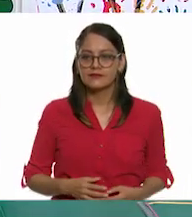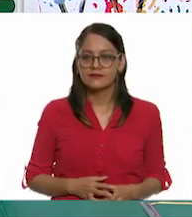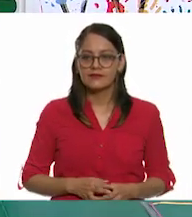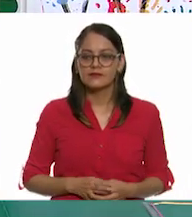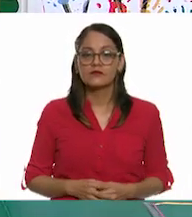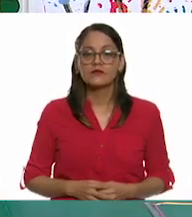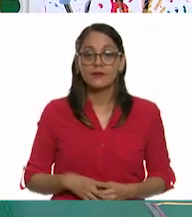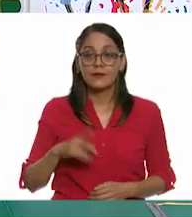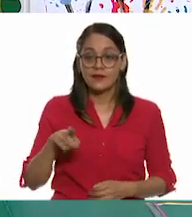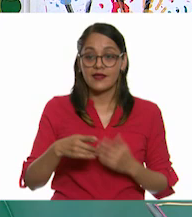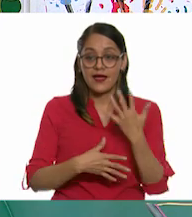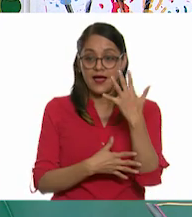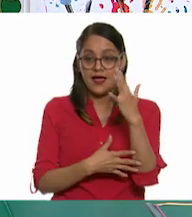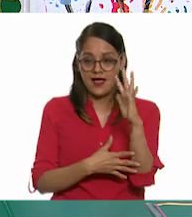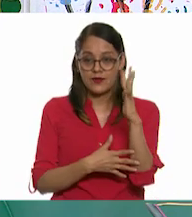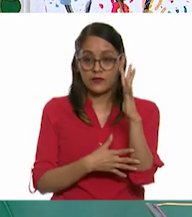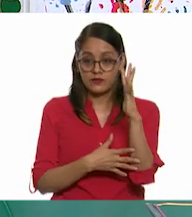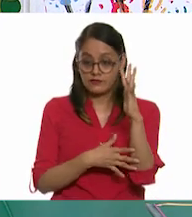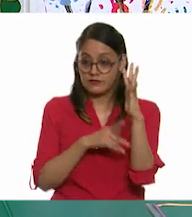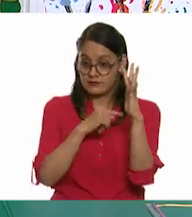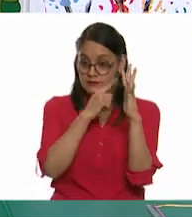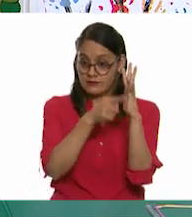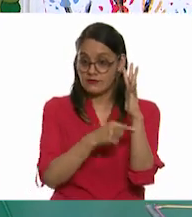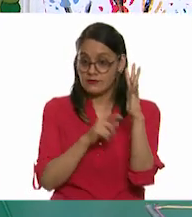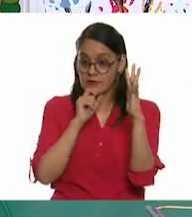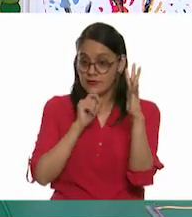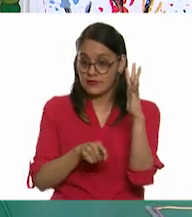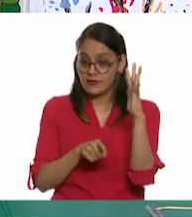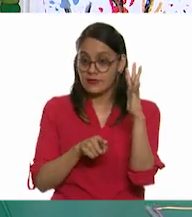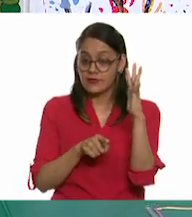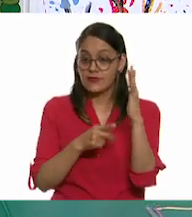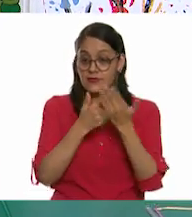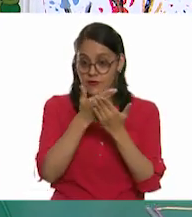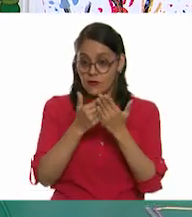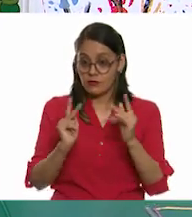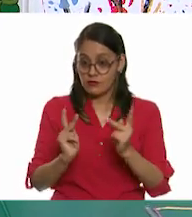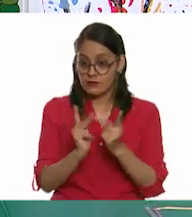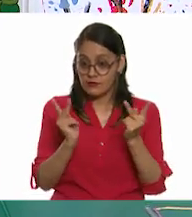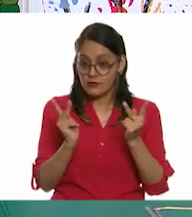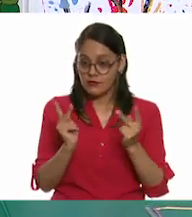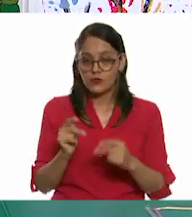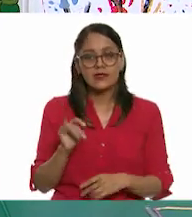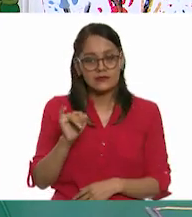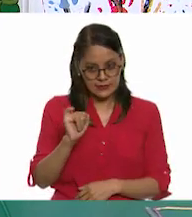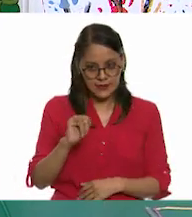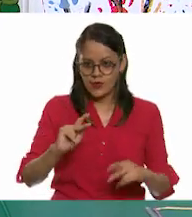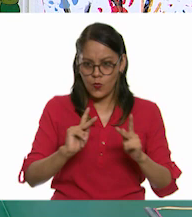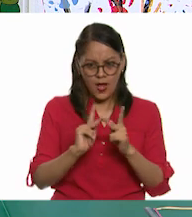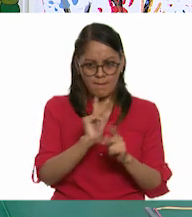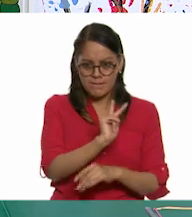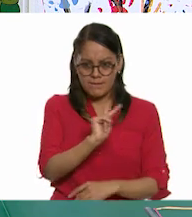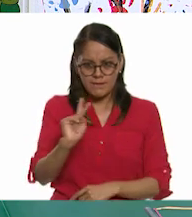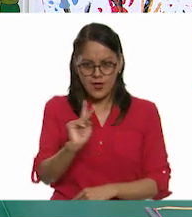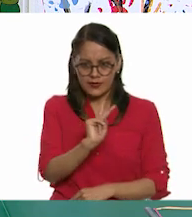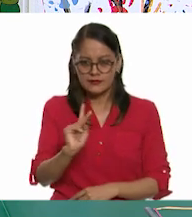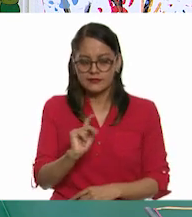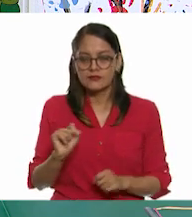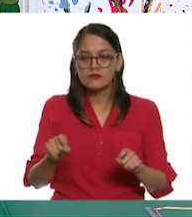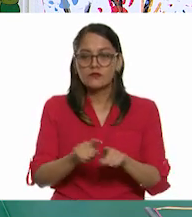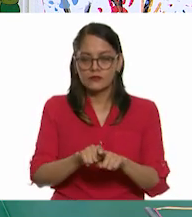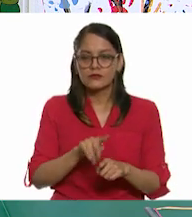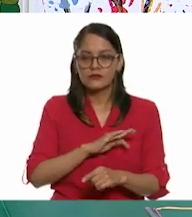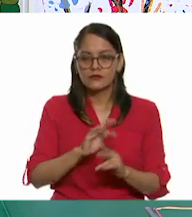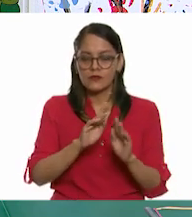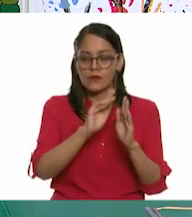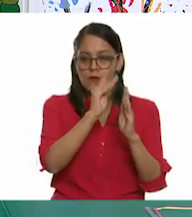Ah, el arbolito también lo tenemos que... Sí, Oscar. Lo más que se pueda, parecido a la imagen que aparece